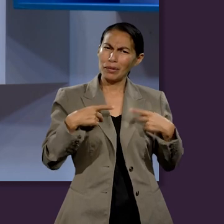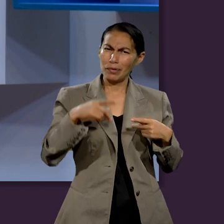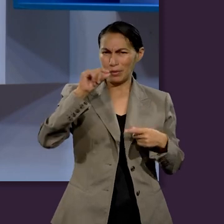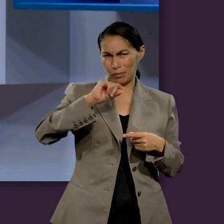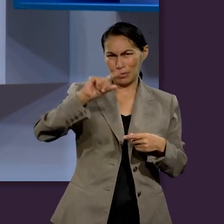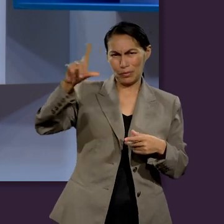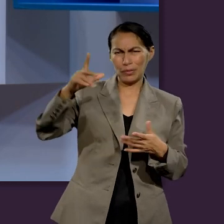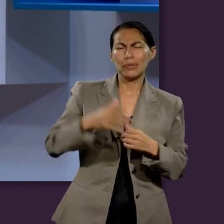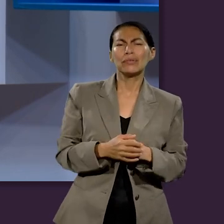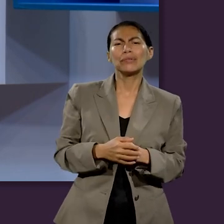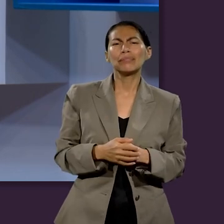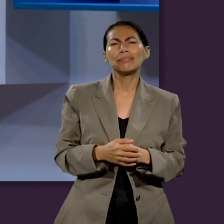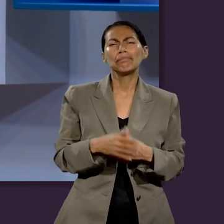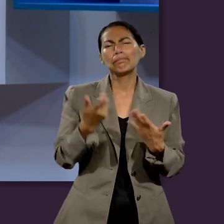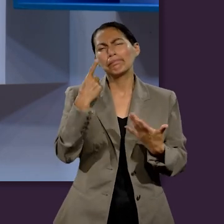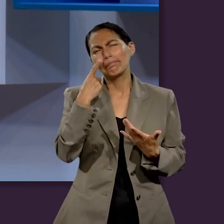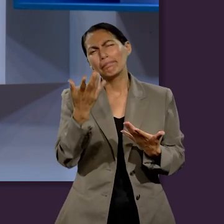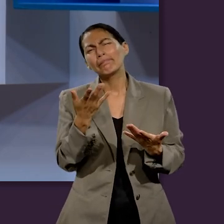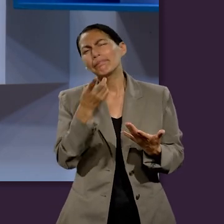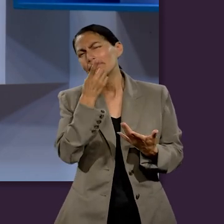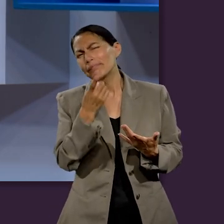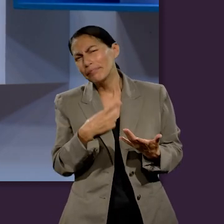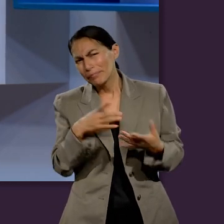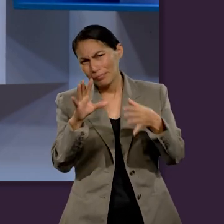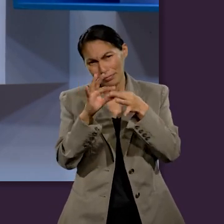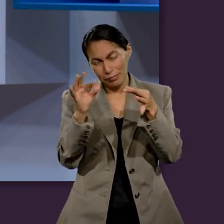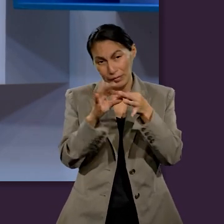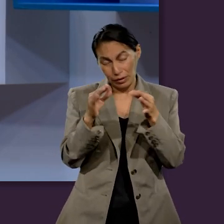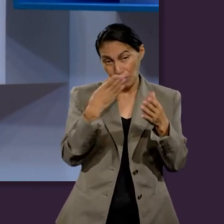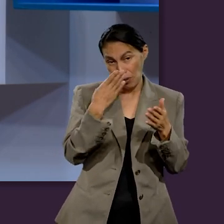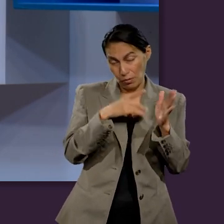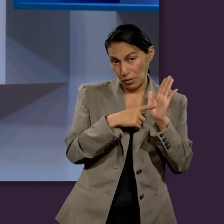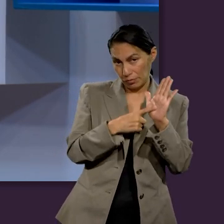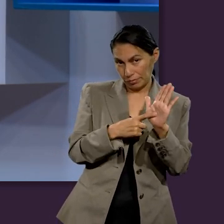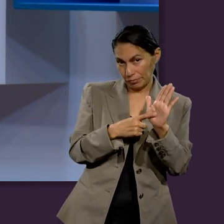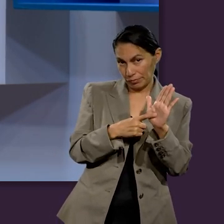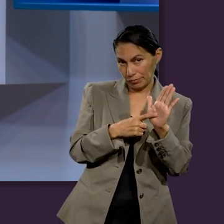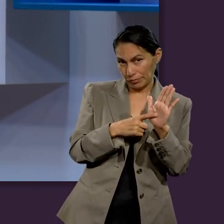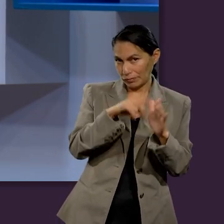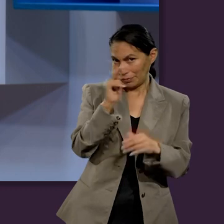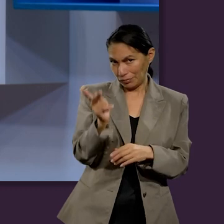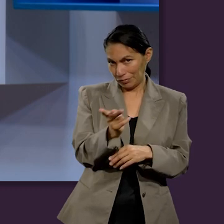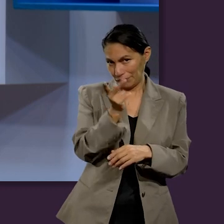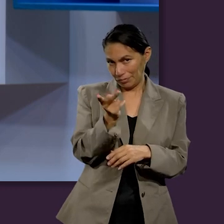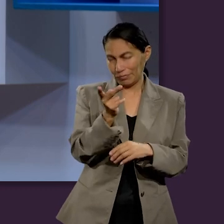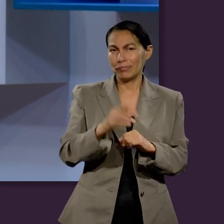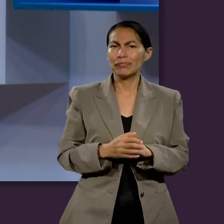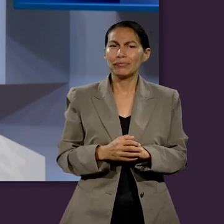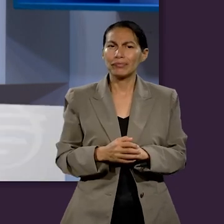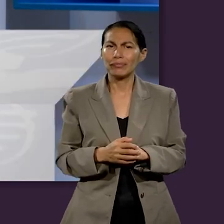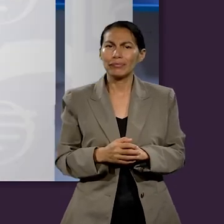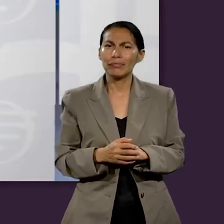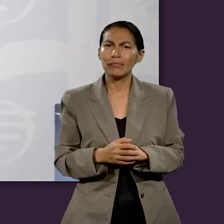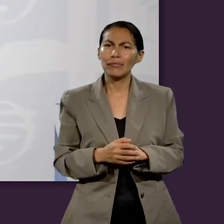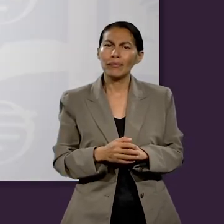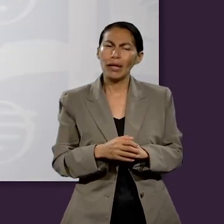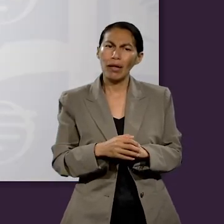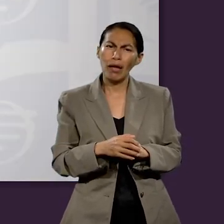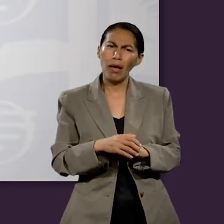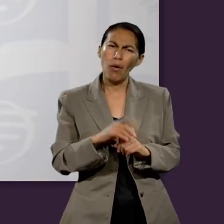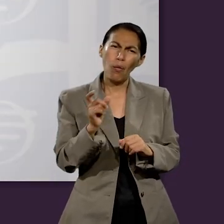Vamos a ver ahora cuál es también el punto de vista de Él, con base en la Biblia, con la siguiente pregunta.